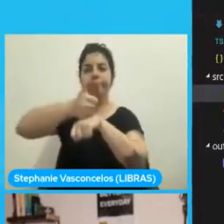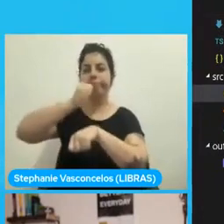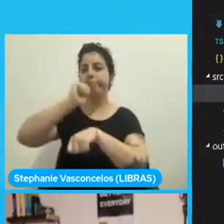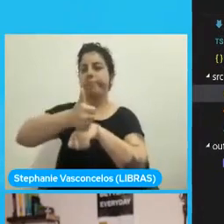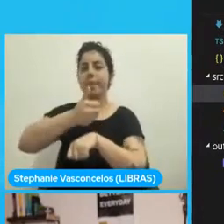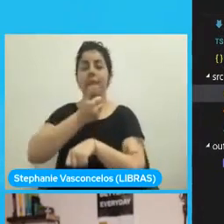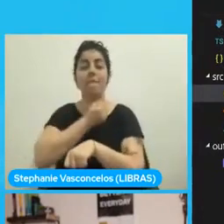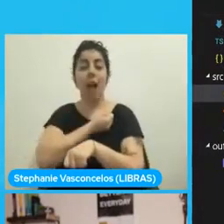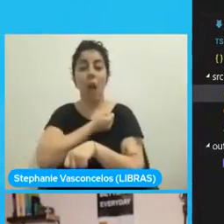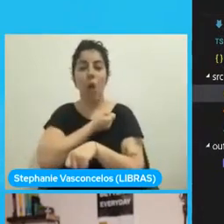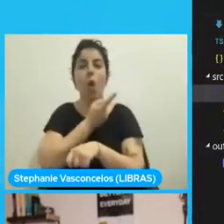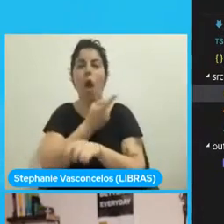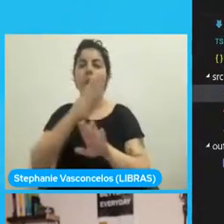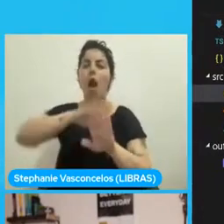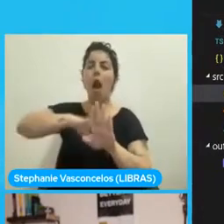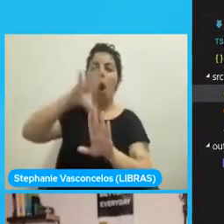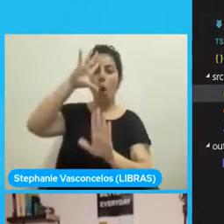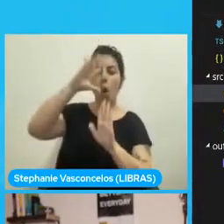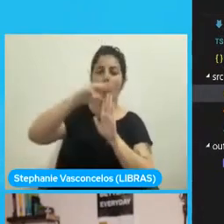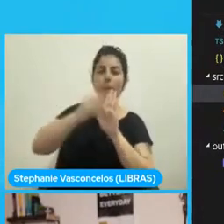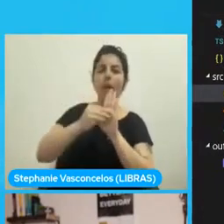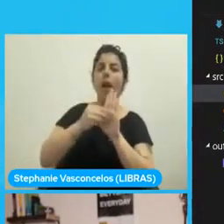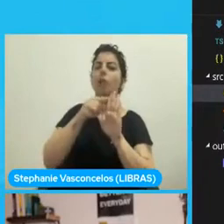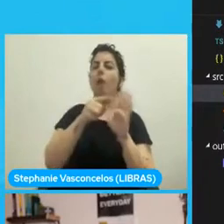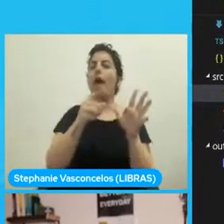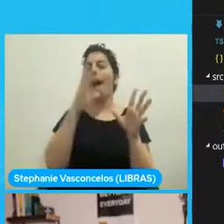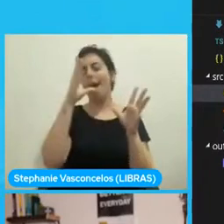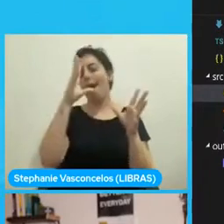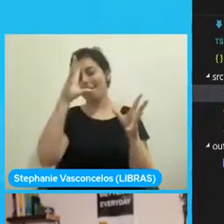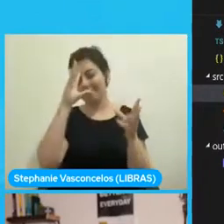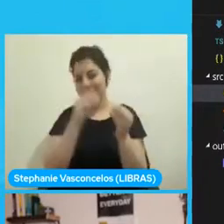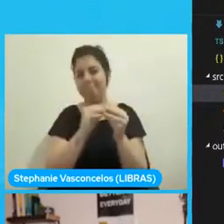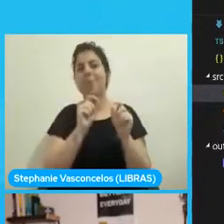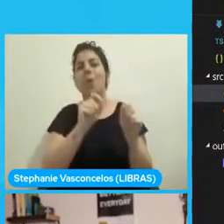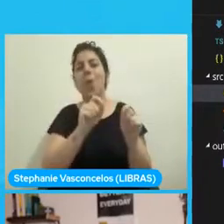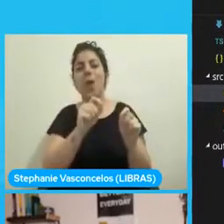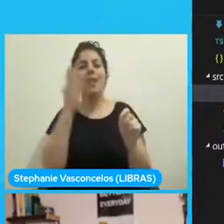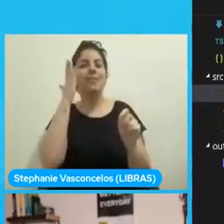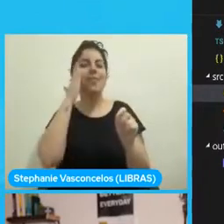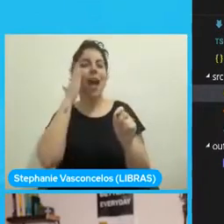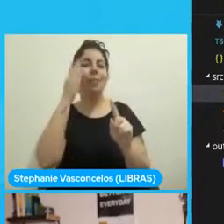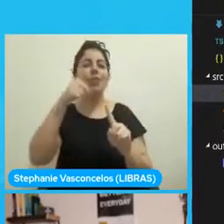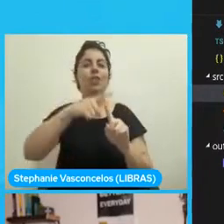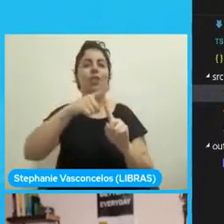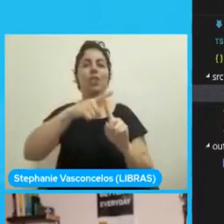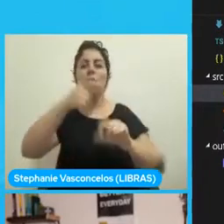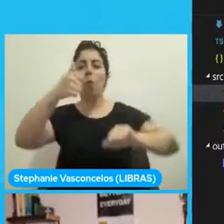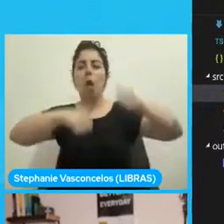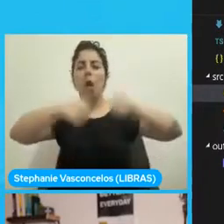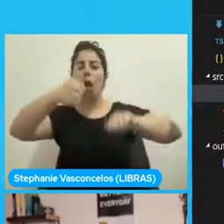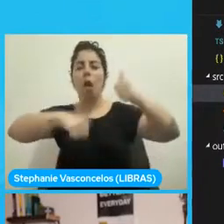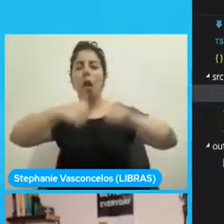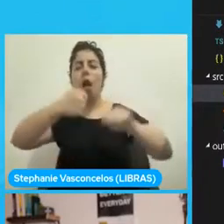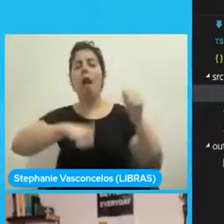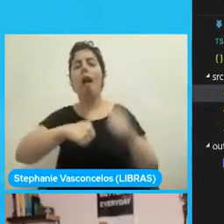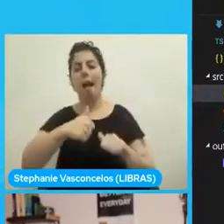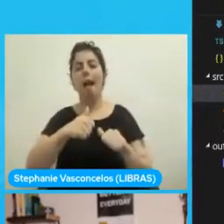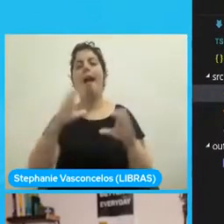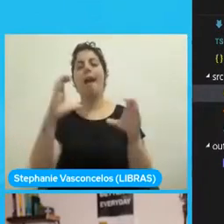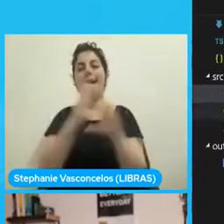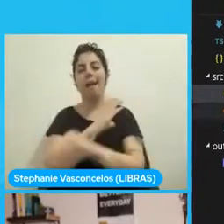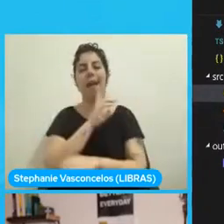siempre va en momento de compilación a hacer la evaluación y utilizar el valor